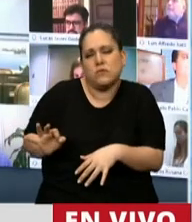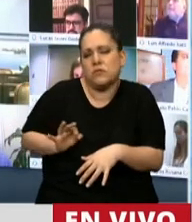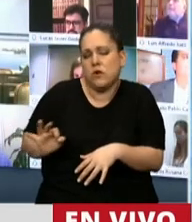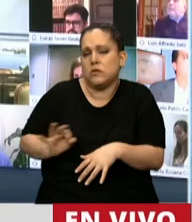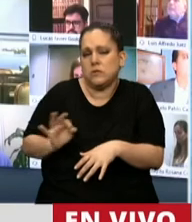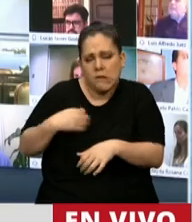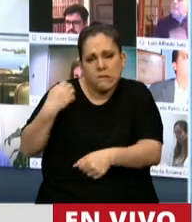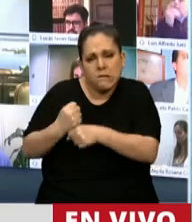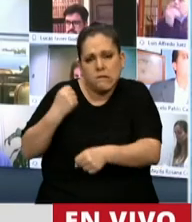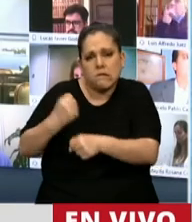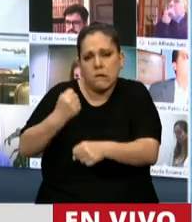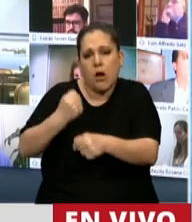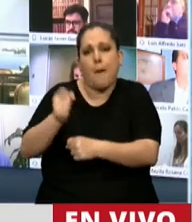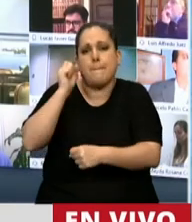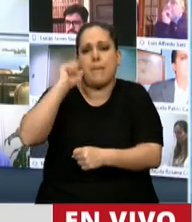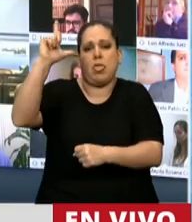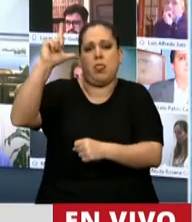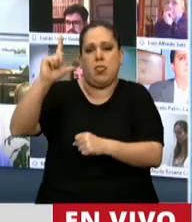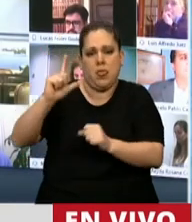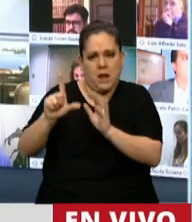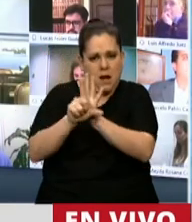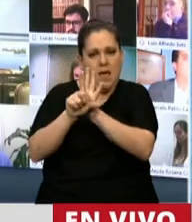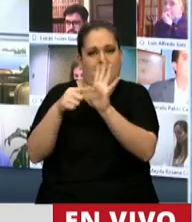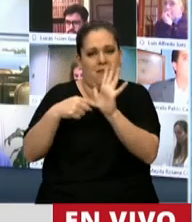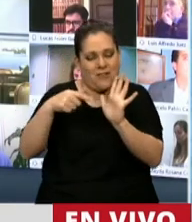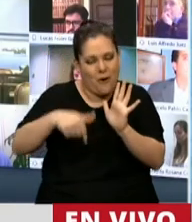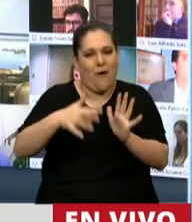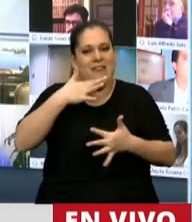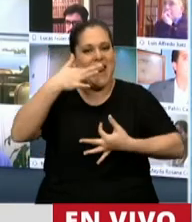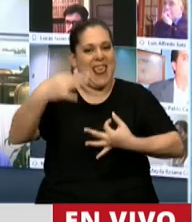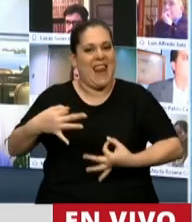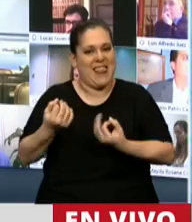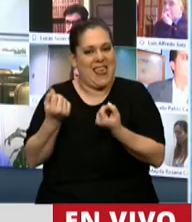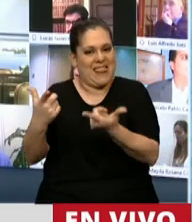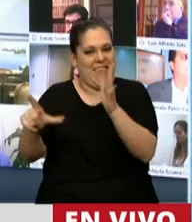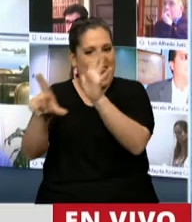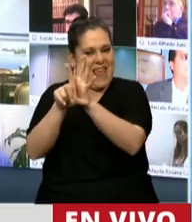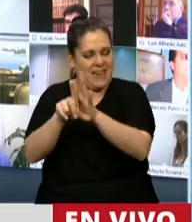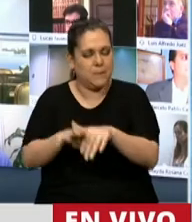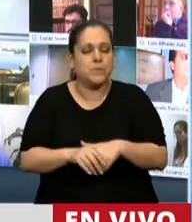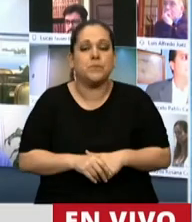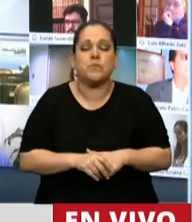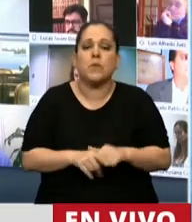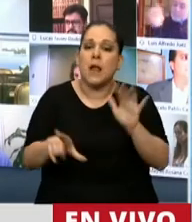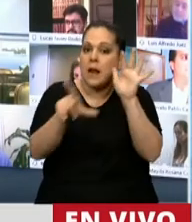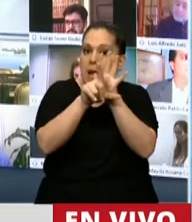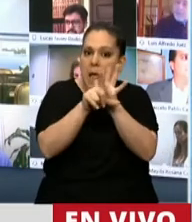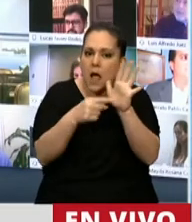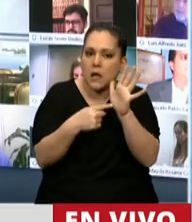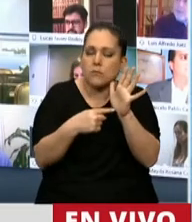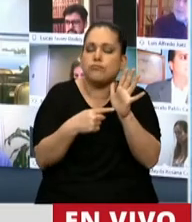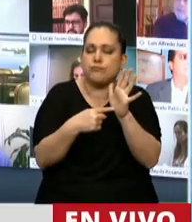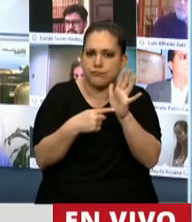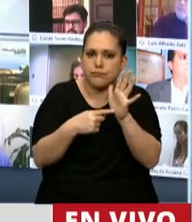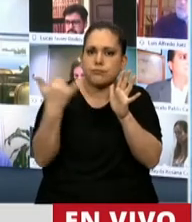trabajado para lograr esta ley que hoy se va a hacer realidad. Una ley que efectivamente toma los